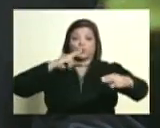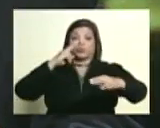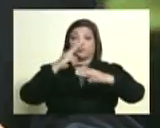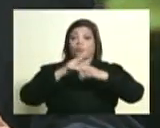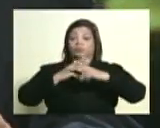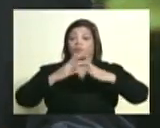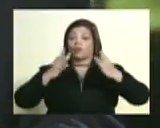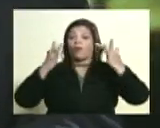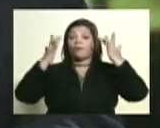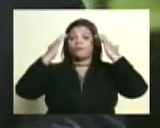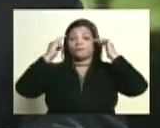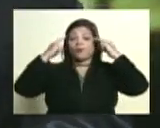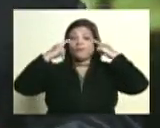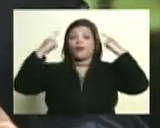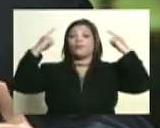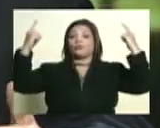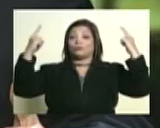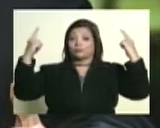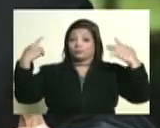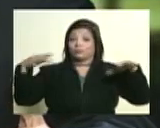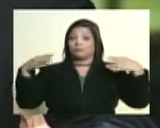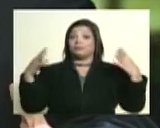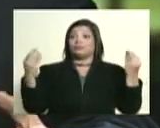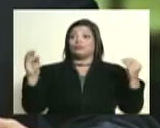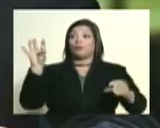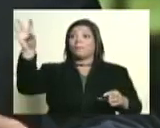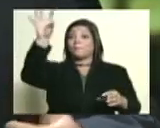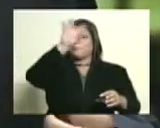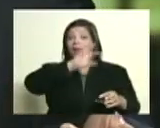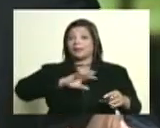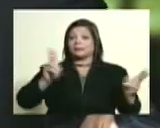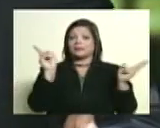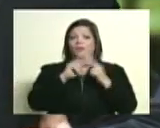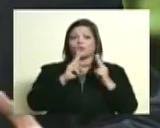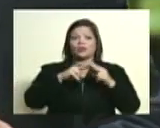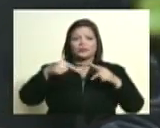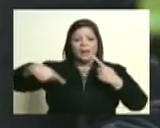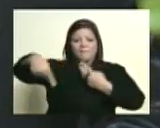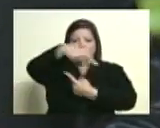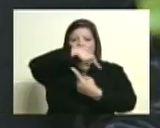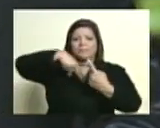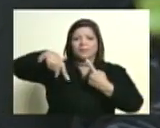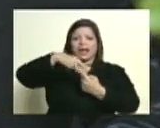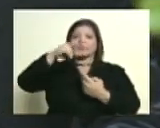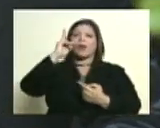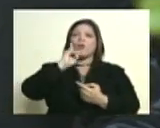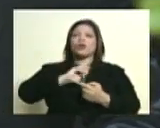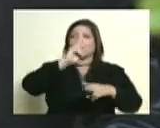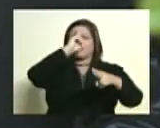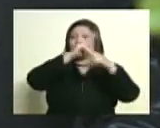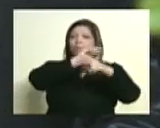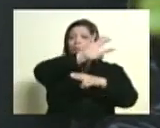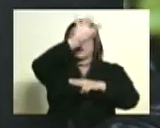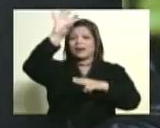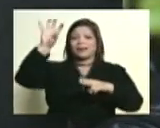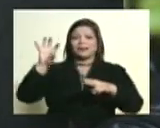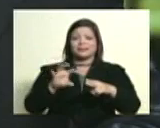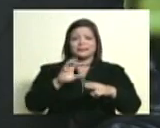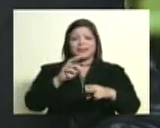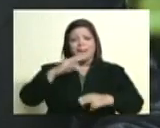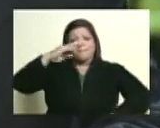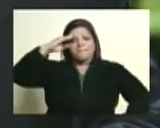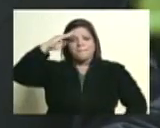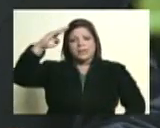una cantidad impresionante de países hay plazas Bolívar se le rinde culto como militar